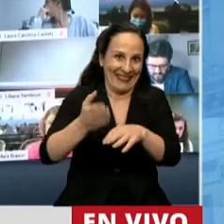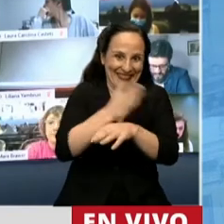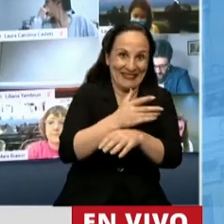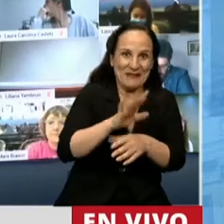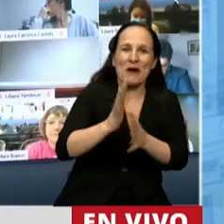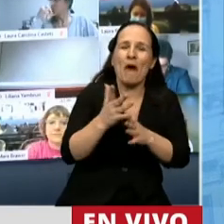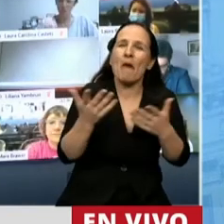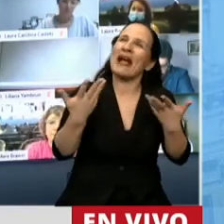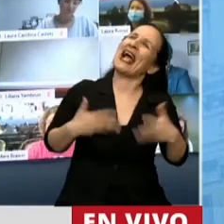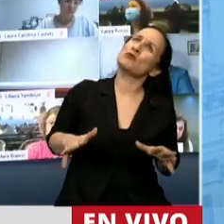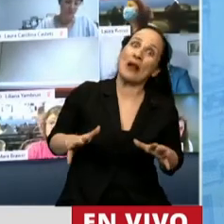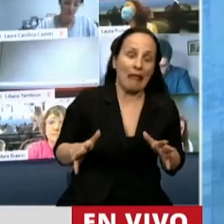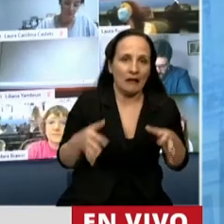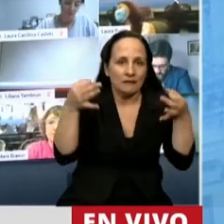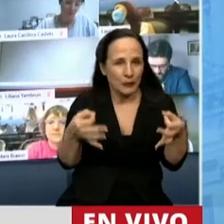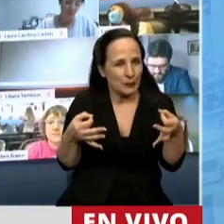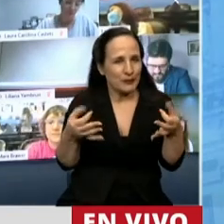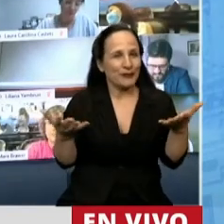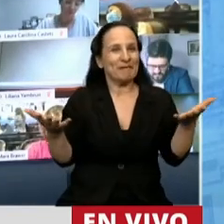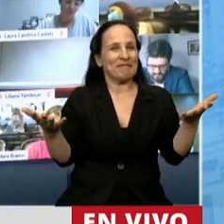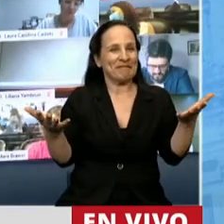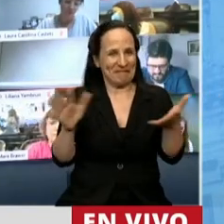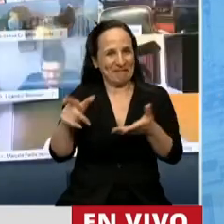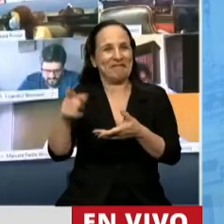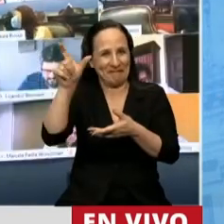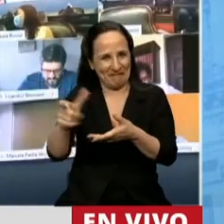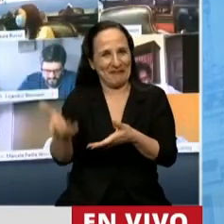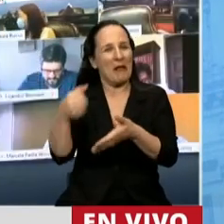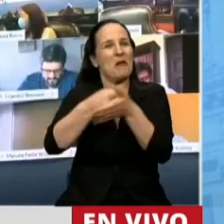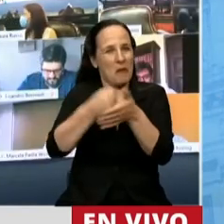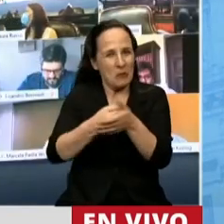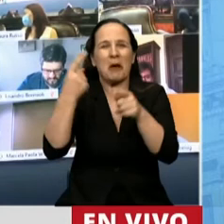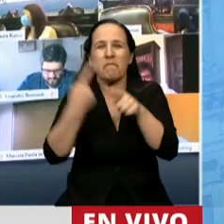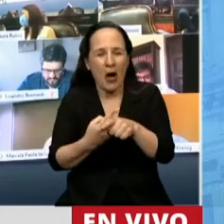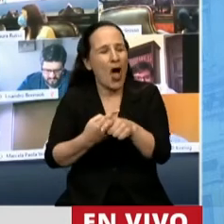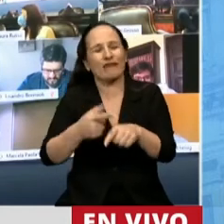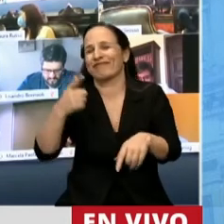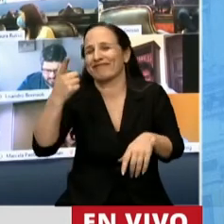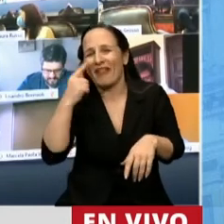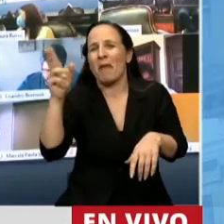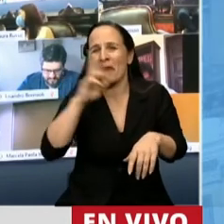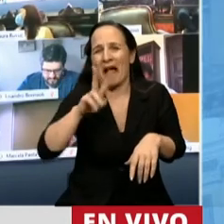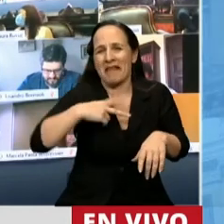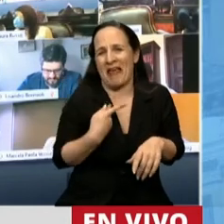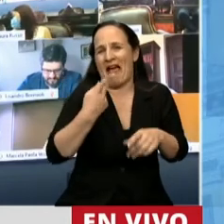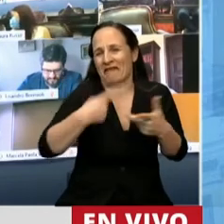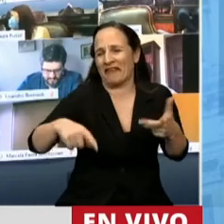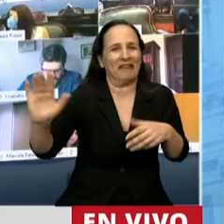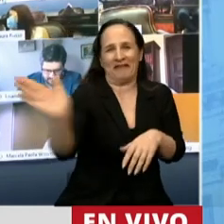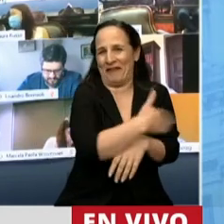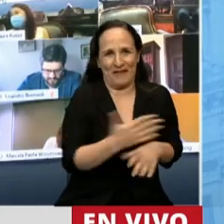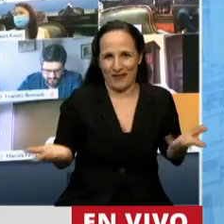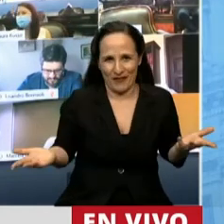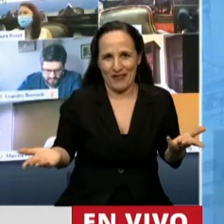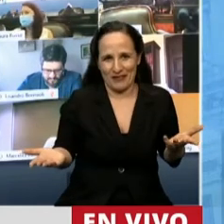casualidades hay sincronicidades que tienen que ver con esta lucha permanente por el derecho de todos, todas y todes, por el derecho también